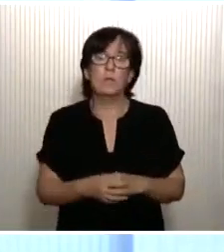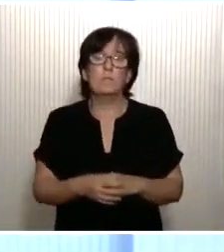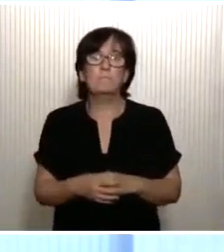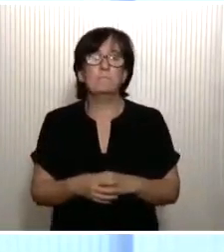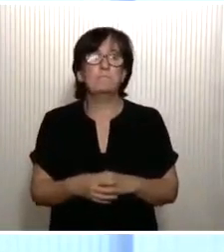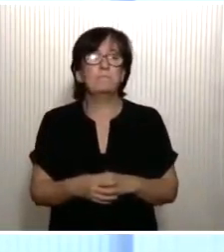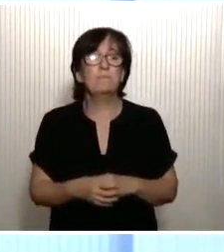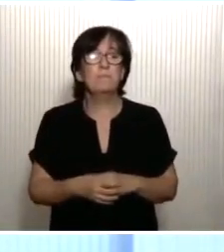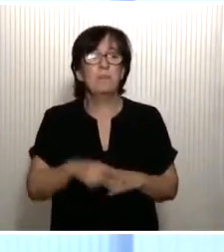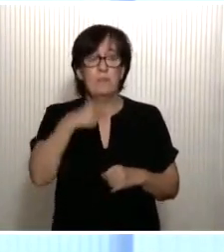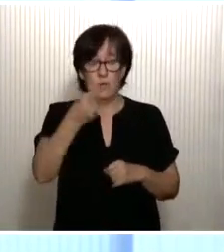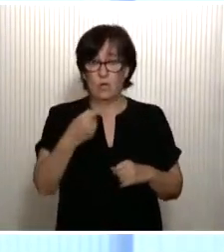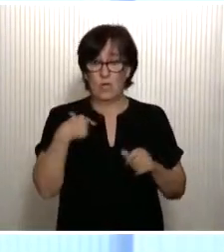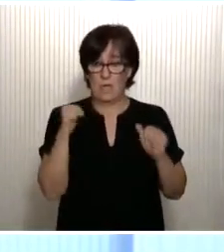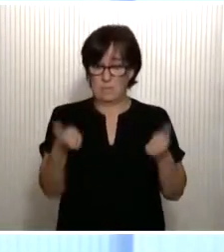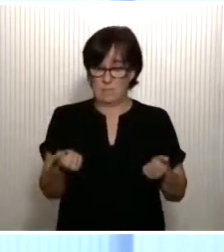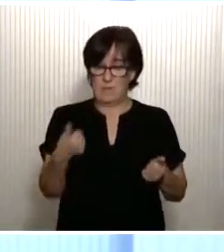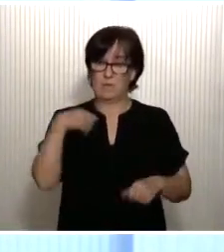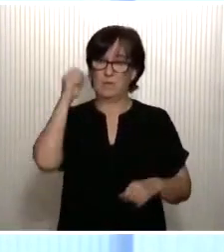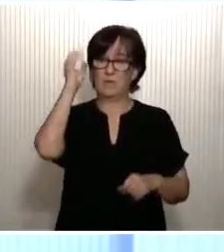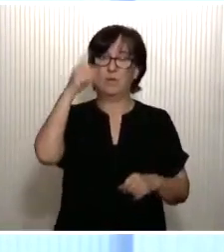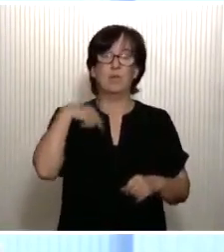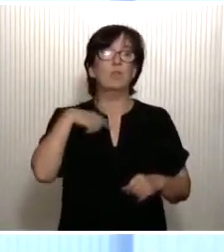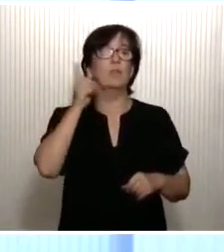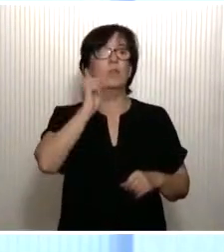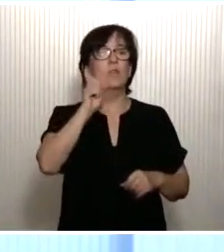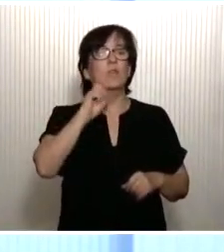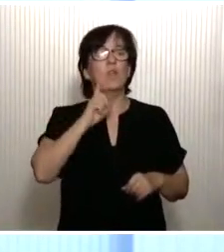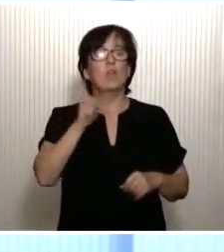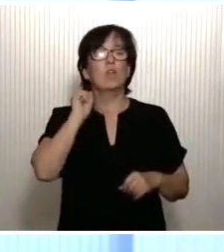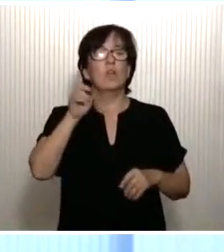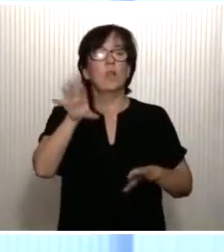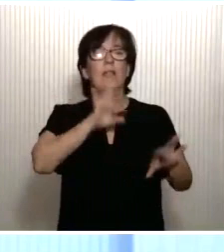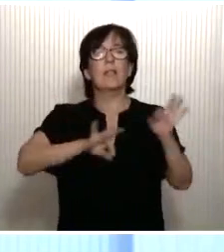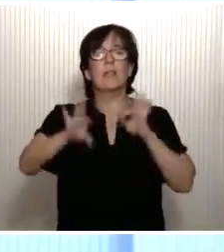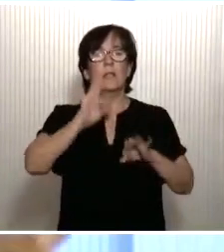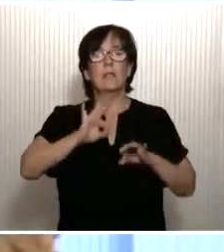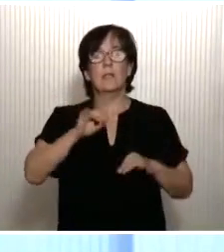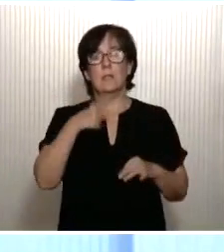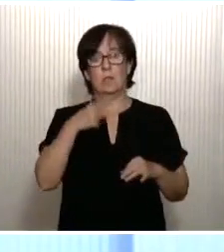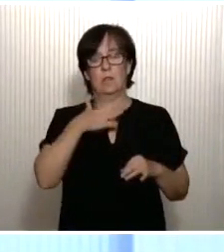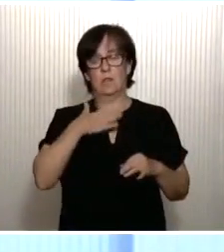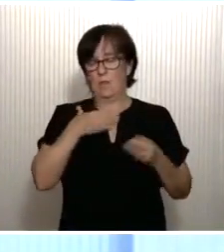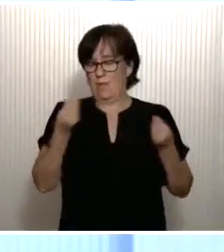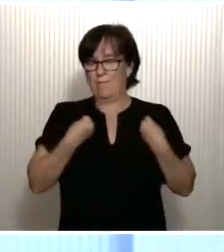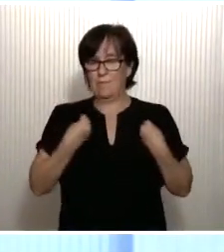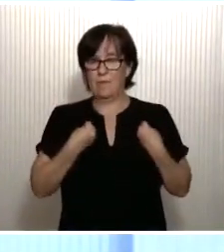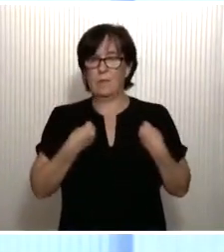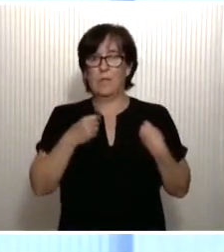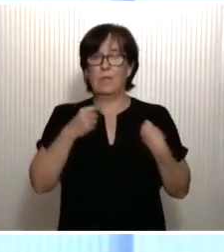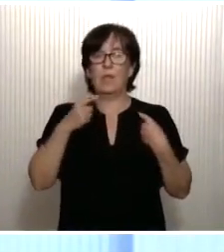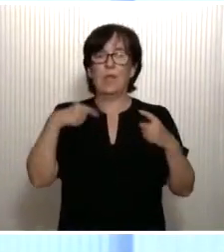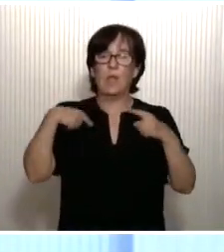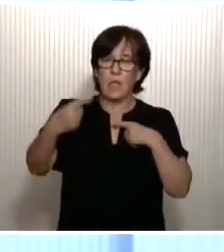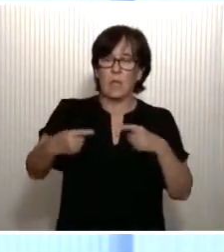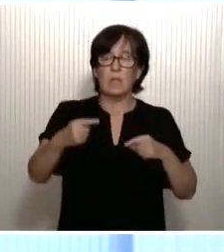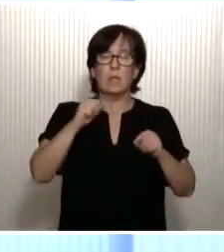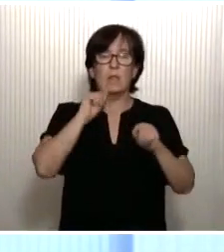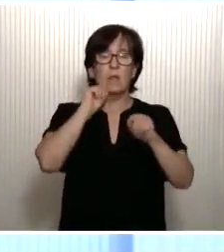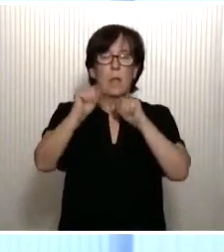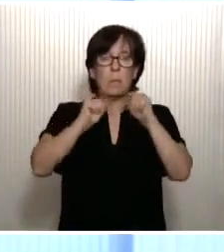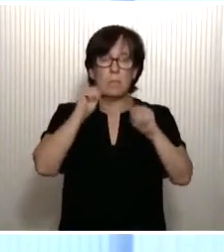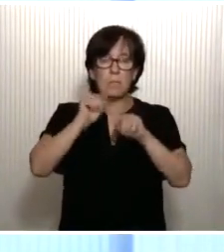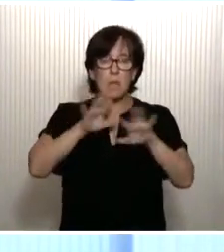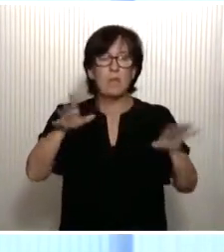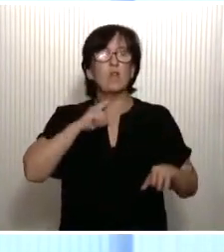Lo dije al principio de mi intervención. No siempre elegimos, lo hemos visto no solamente en nuestras vidas como consecuencia de la pandemia, sino también antes de ella,